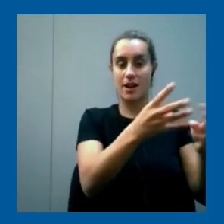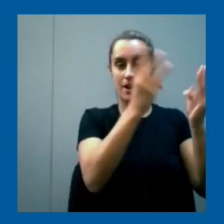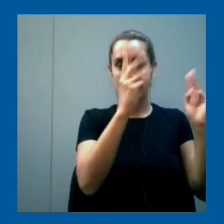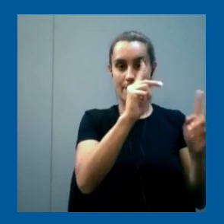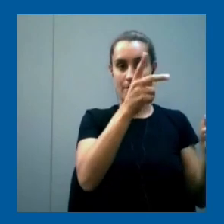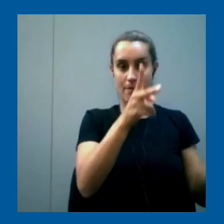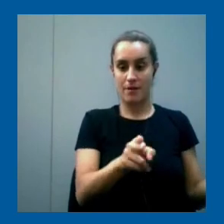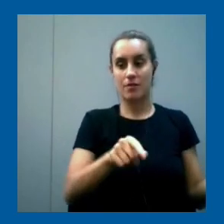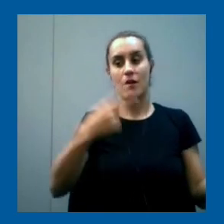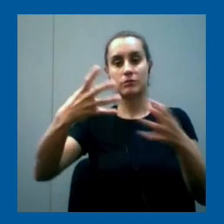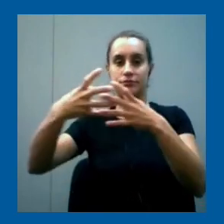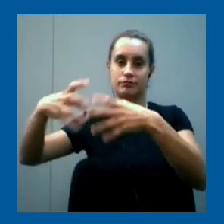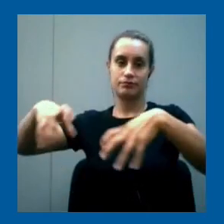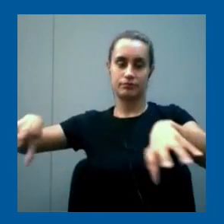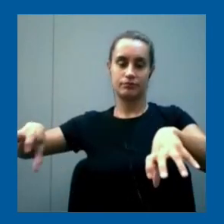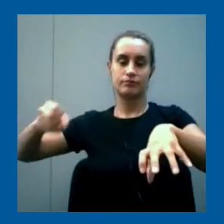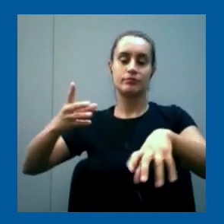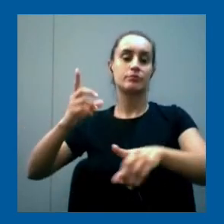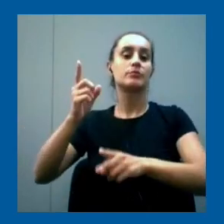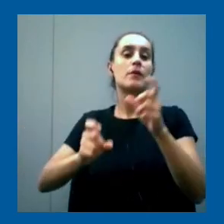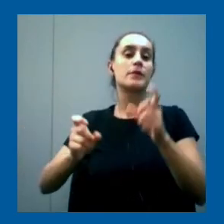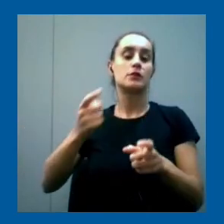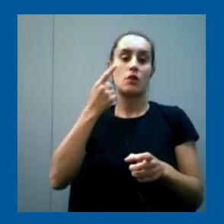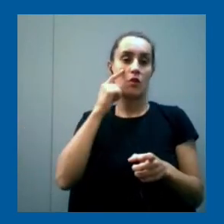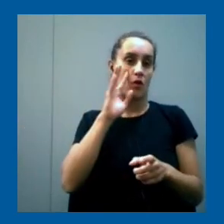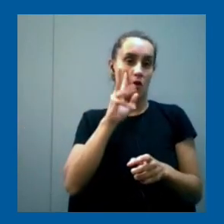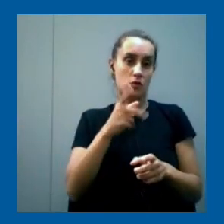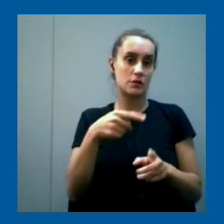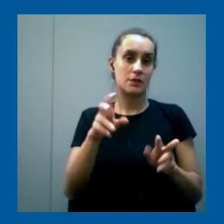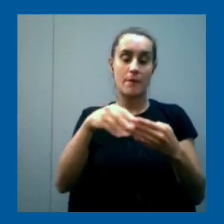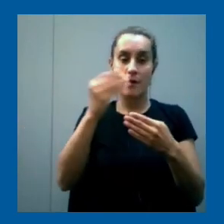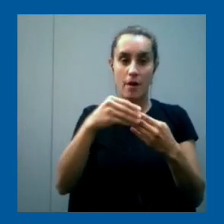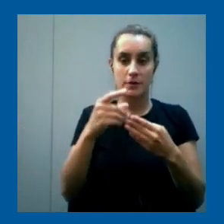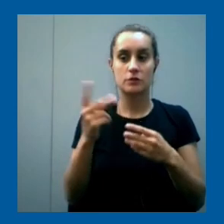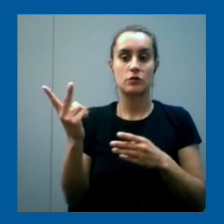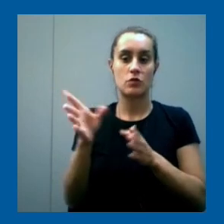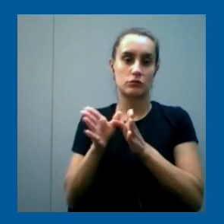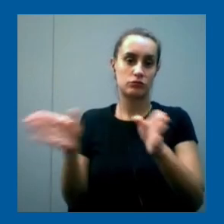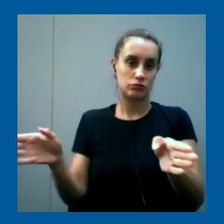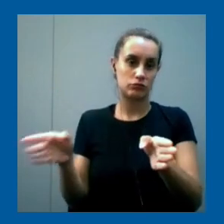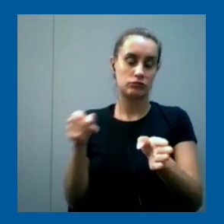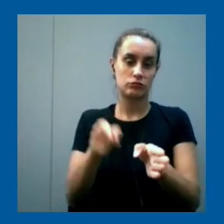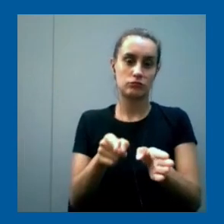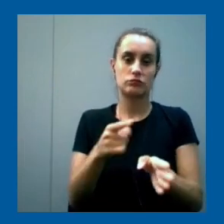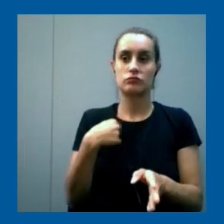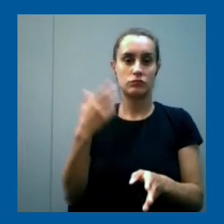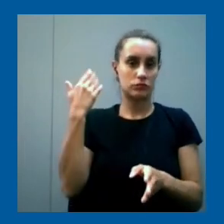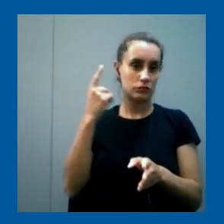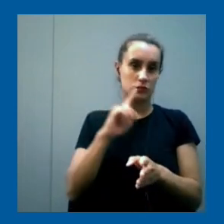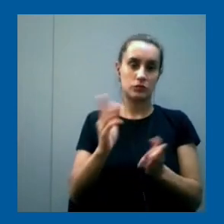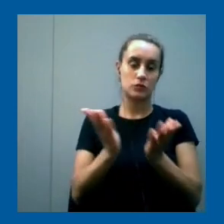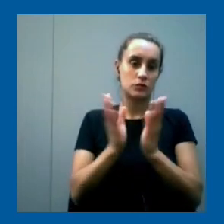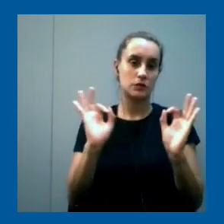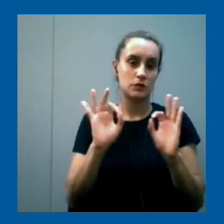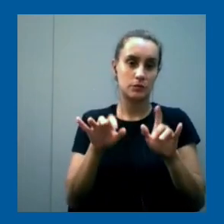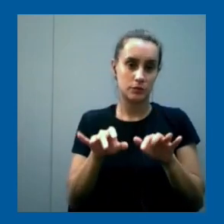para alguien que no conoce de programación y que no ha estudiado computación. Son los